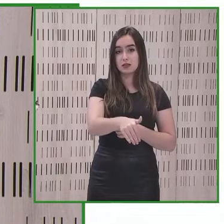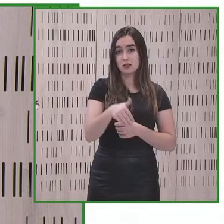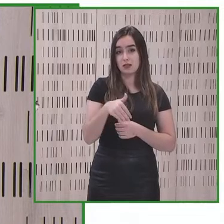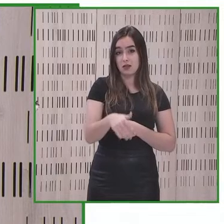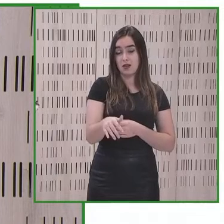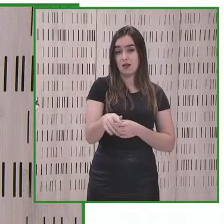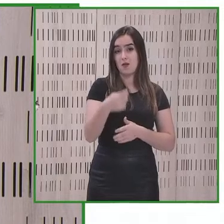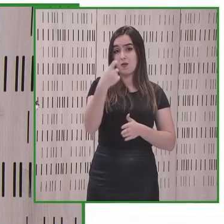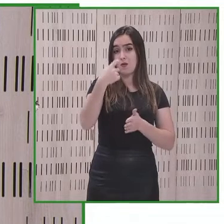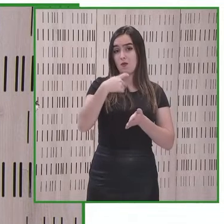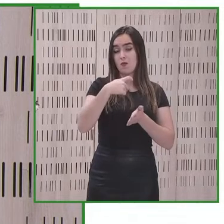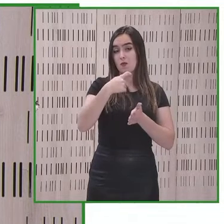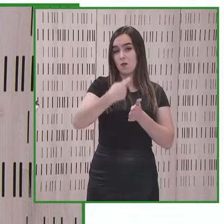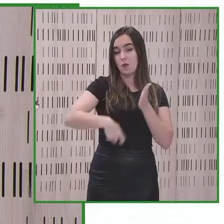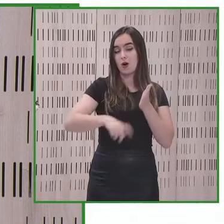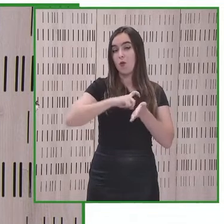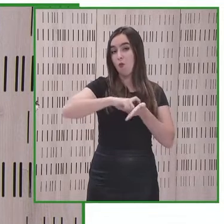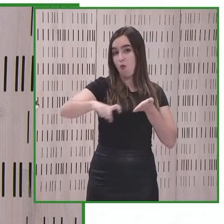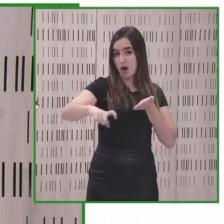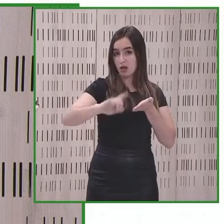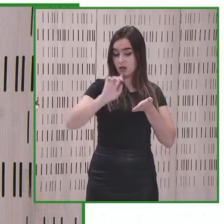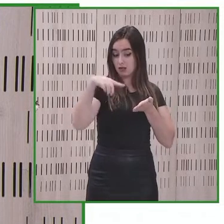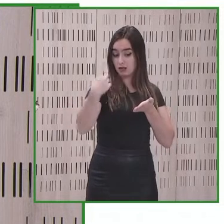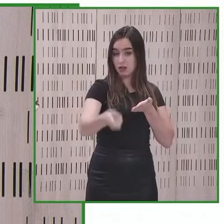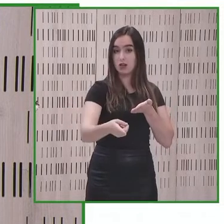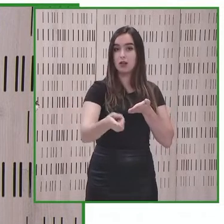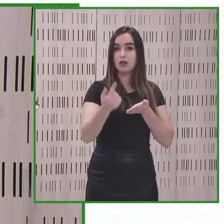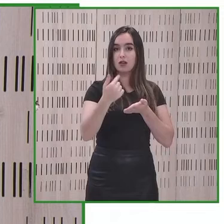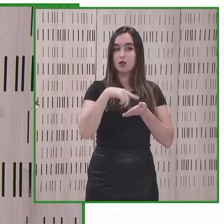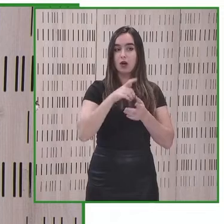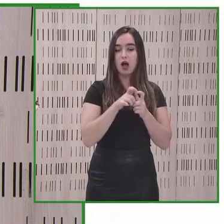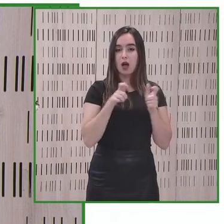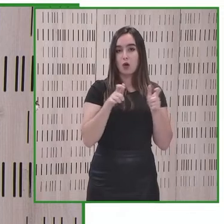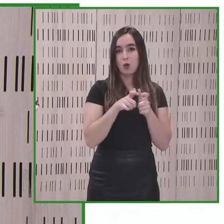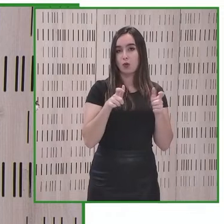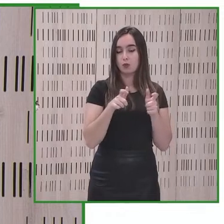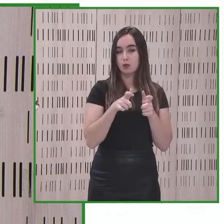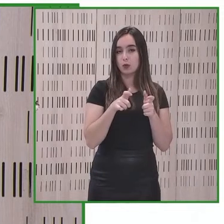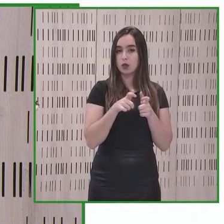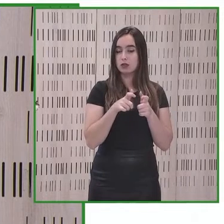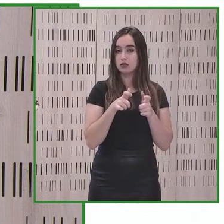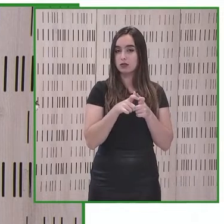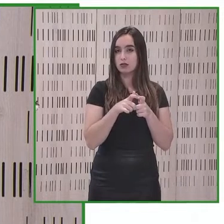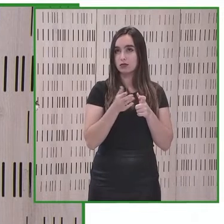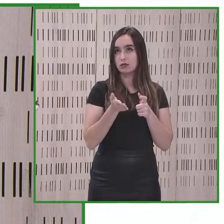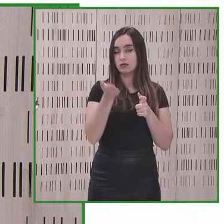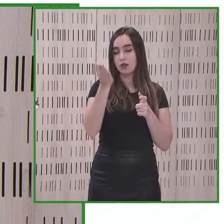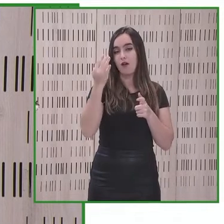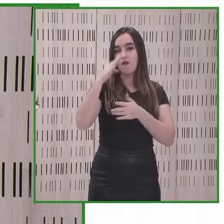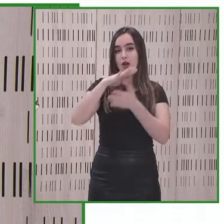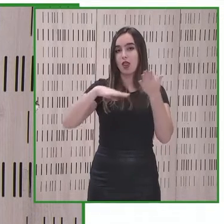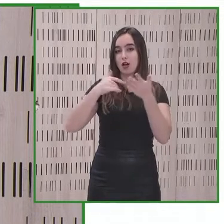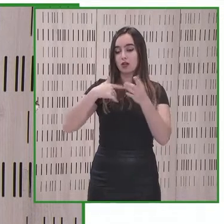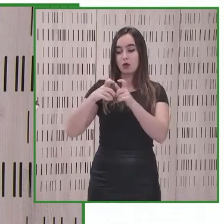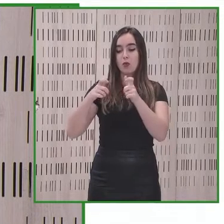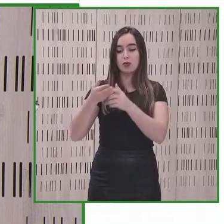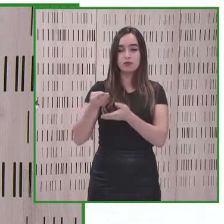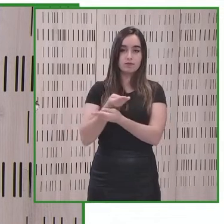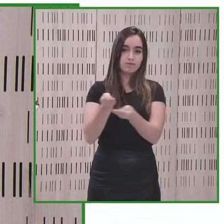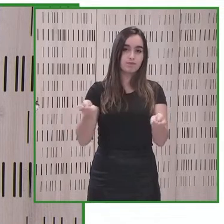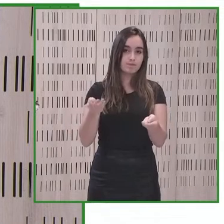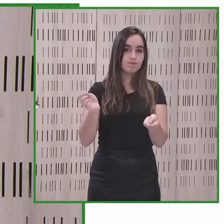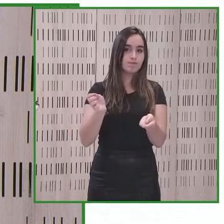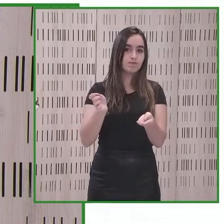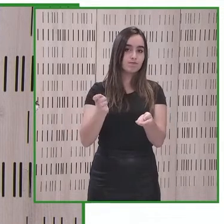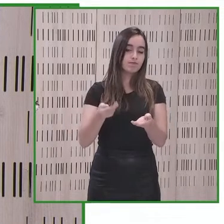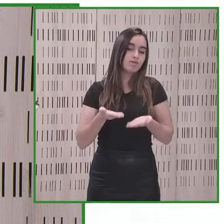barcelona y que nosotros le dictamos un cubo que presentaremos el próximo domingo en barcelona esté a este evento la expresión y por